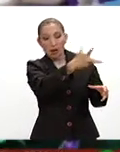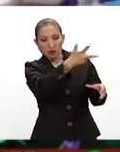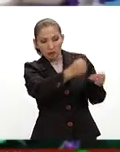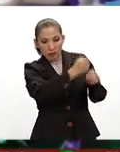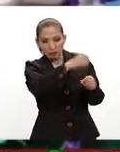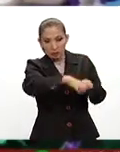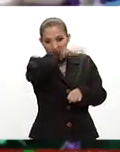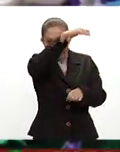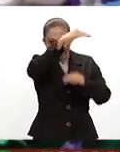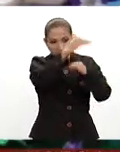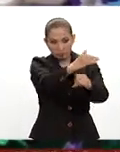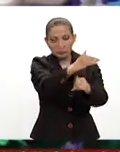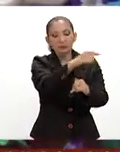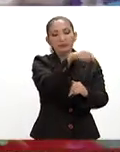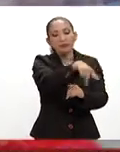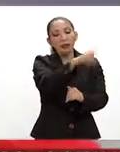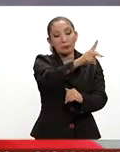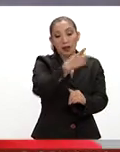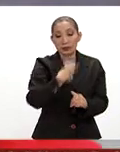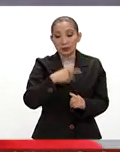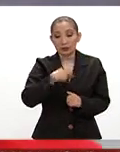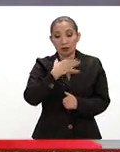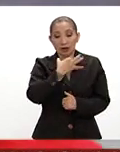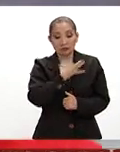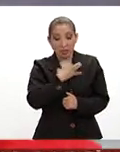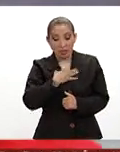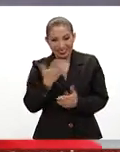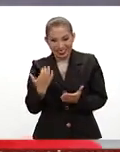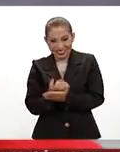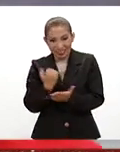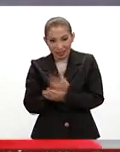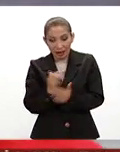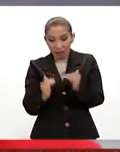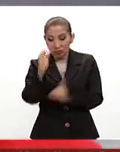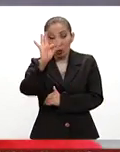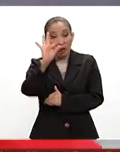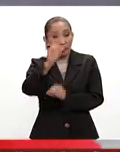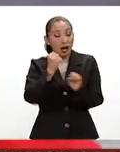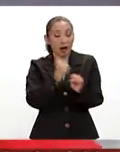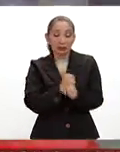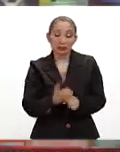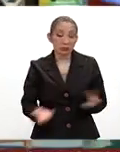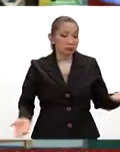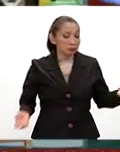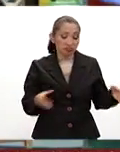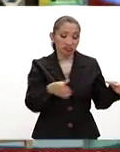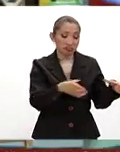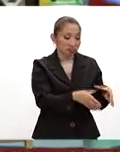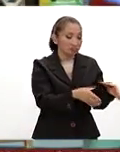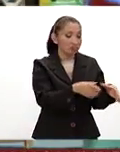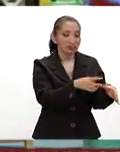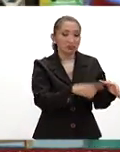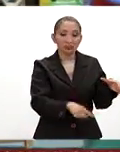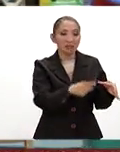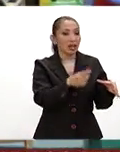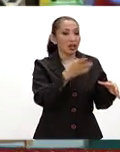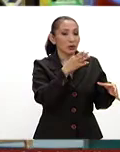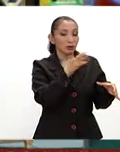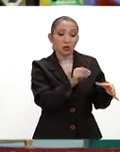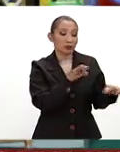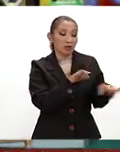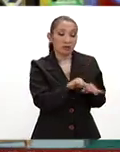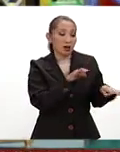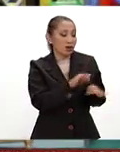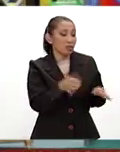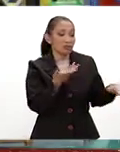años, pero nuestros medallistas, muchos de ellos están arriba de los 40 años. Entonces, este, no se ha trabajado,